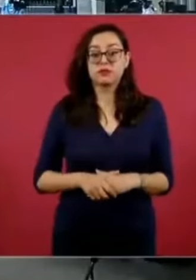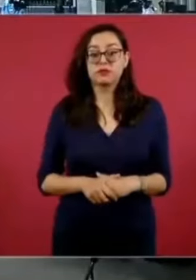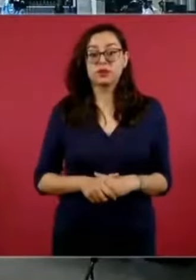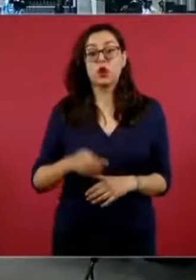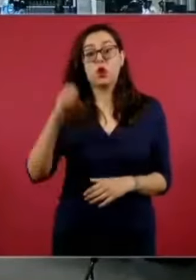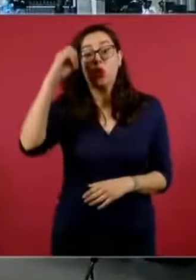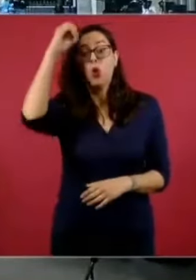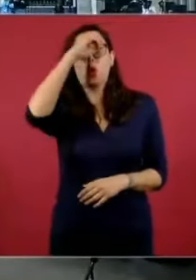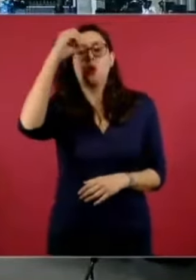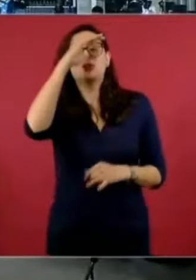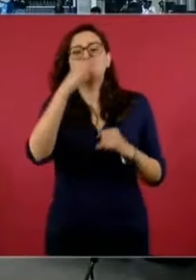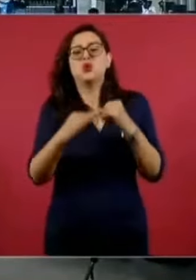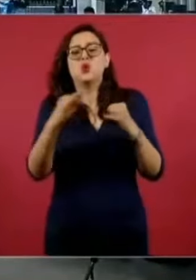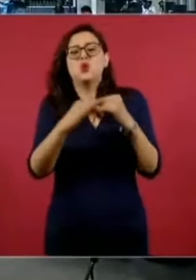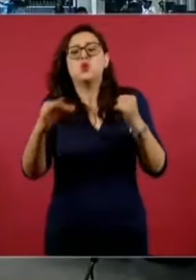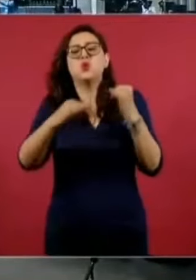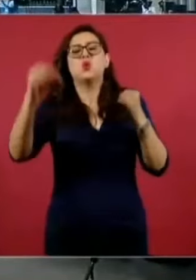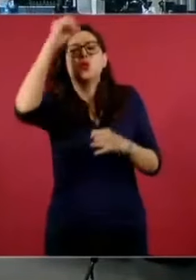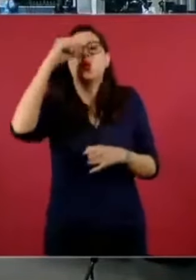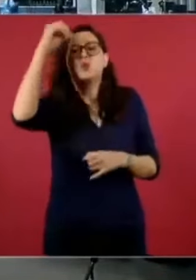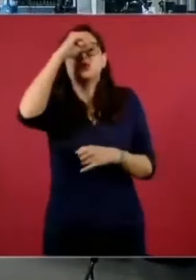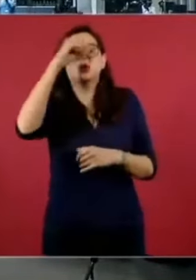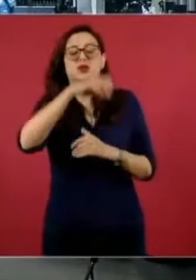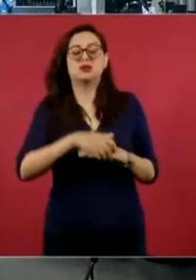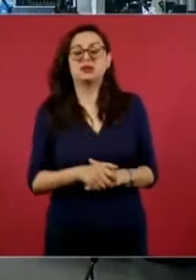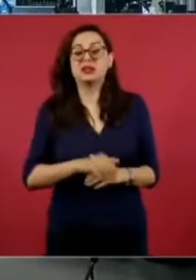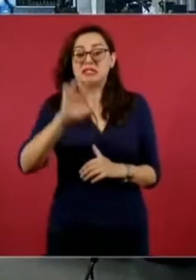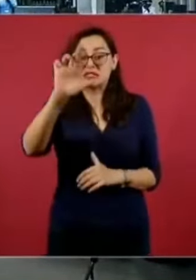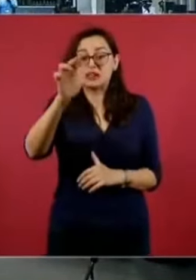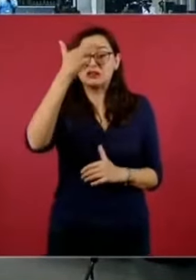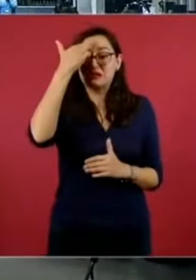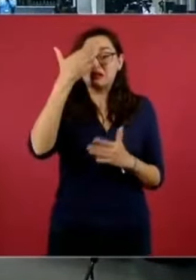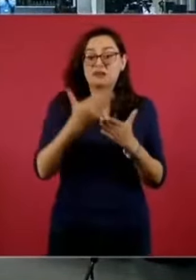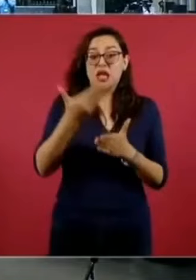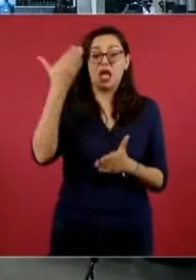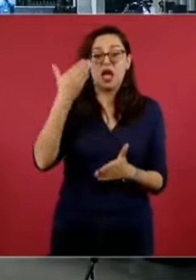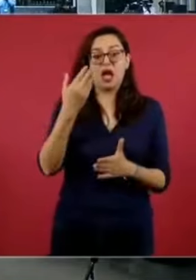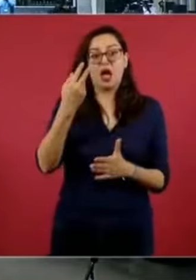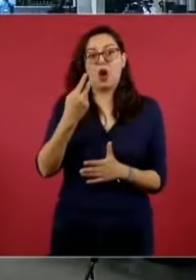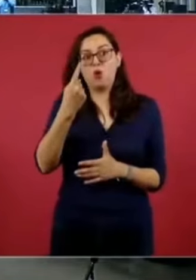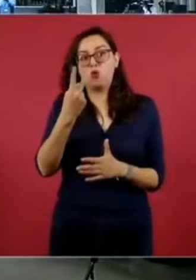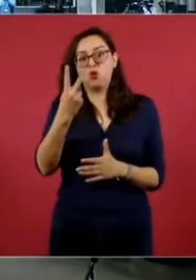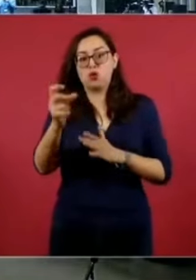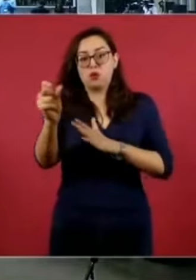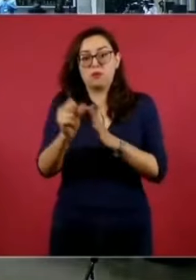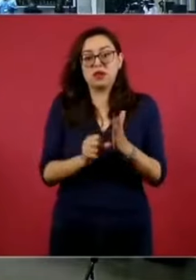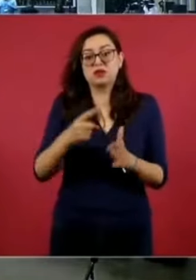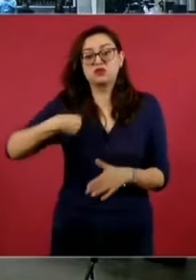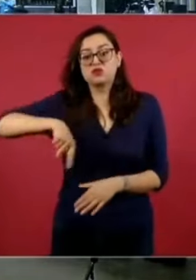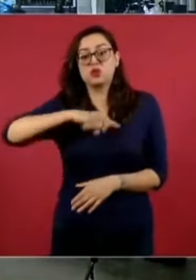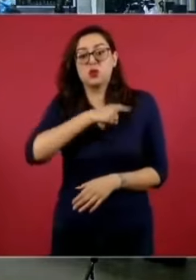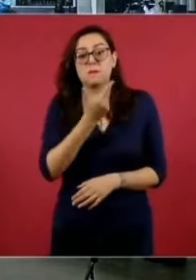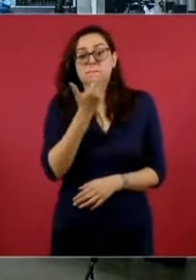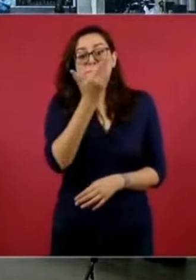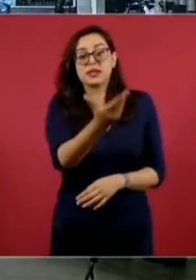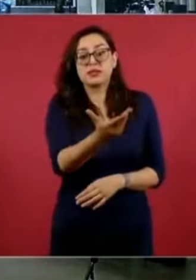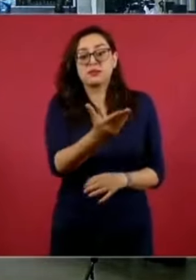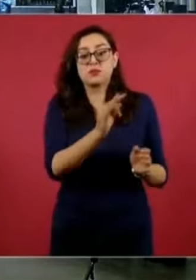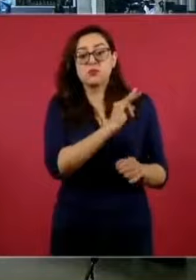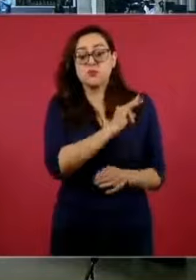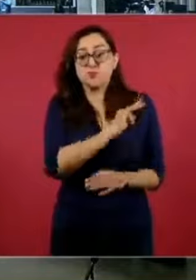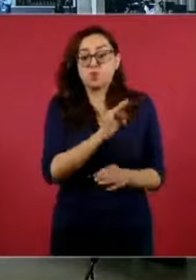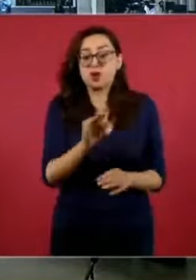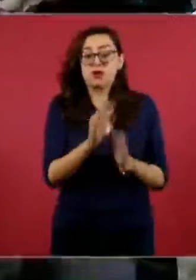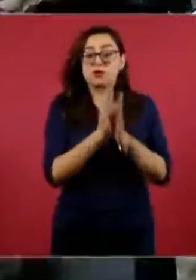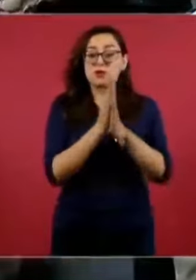Presidente, le hago el recordatorio de que hace más o menos un mes, dos meses, le pedimos para que si podía